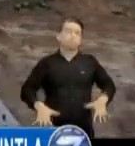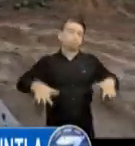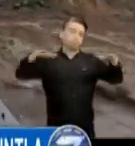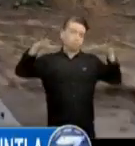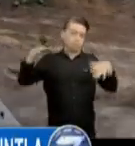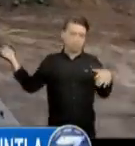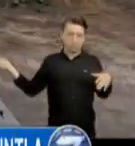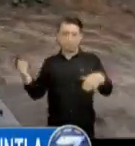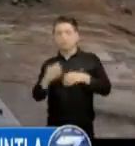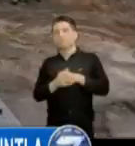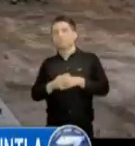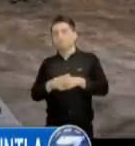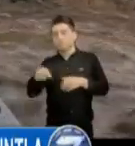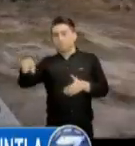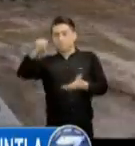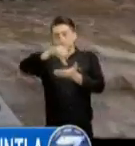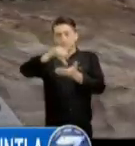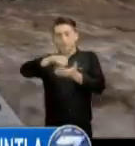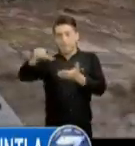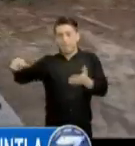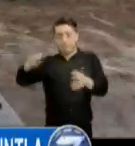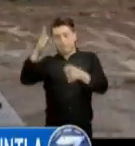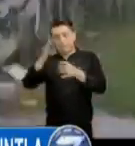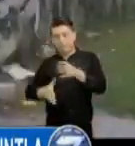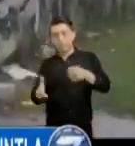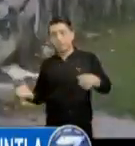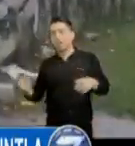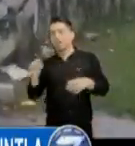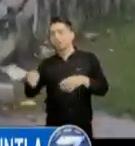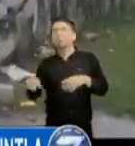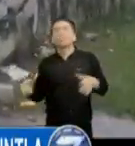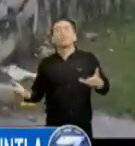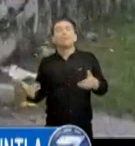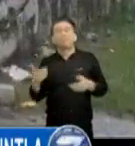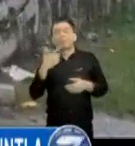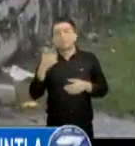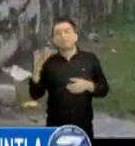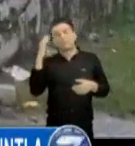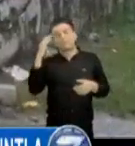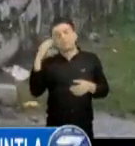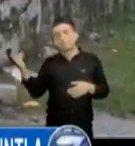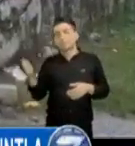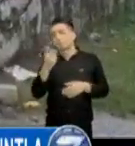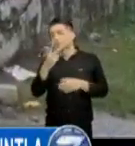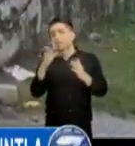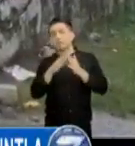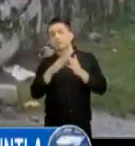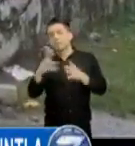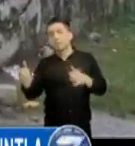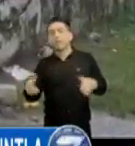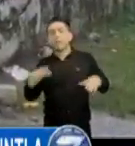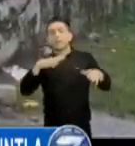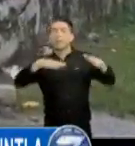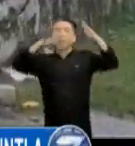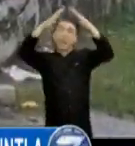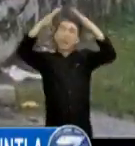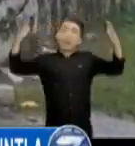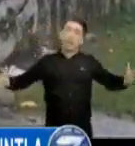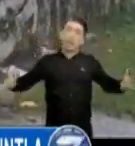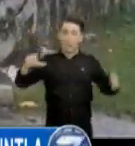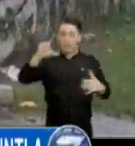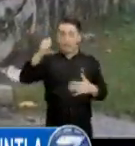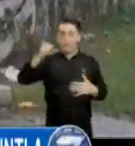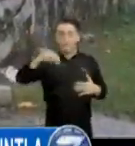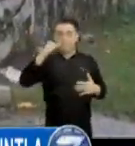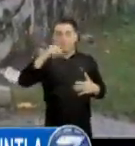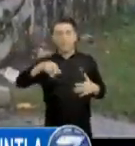cabecera departamental de Escuintla. Hasta el momento se sabe de que dos casas que estaban construidas de lámina fueron arrastradas por el río que